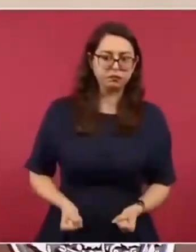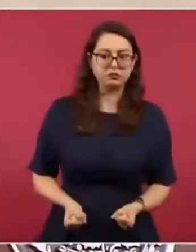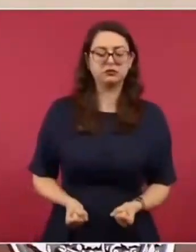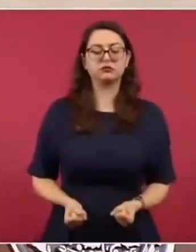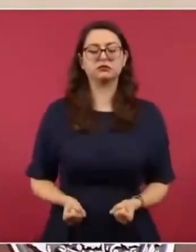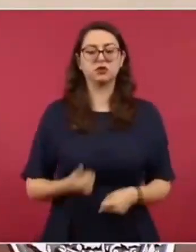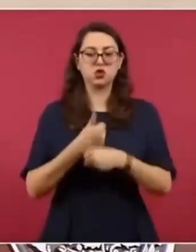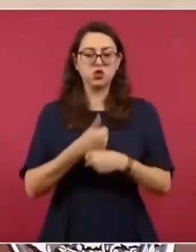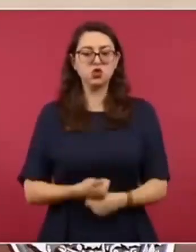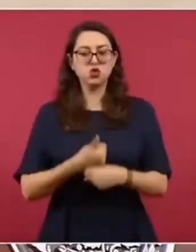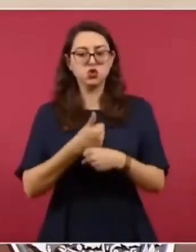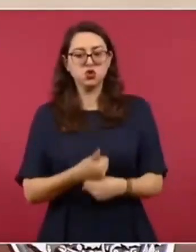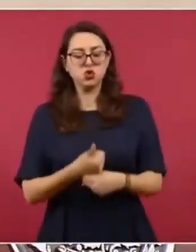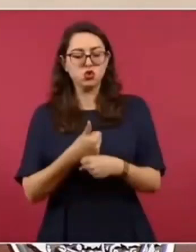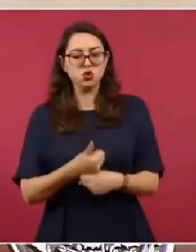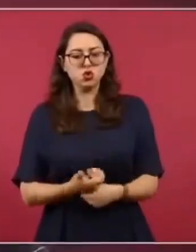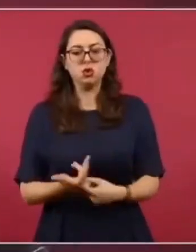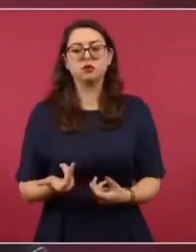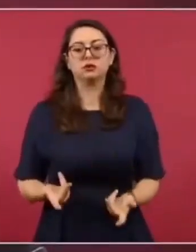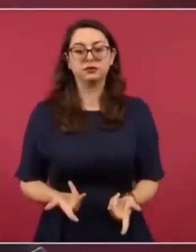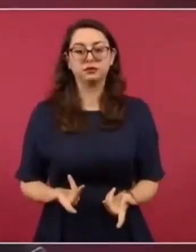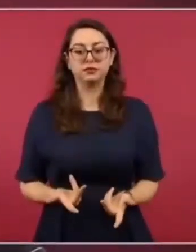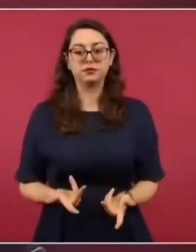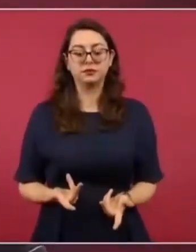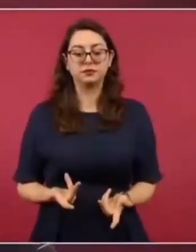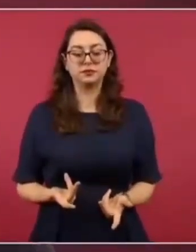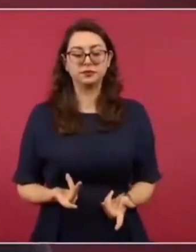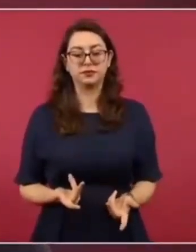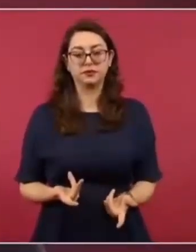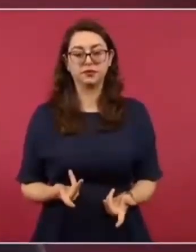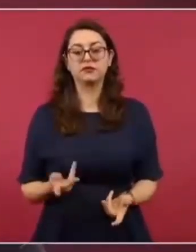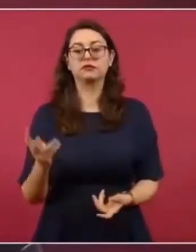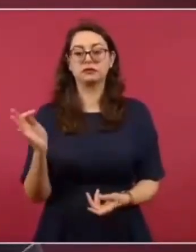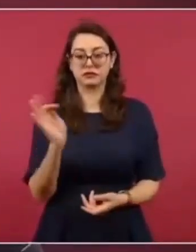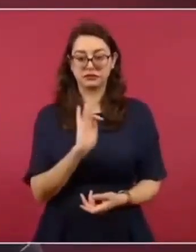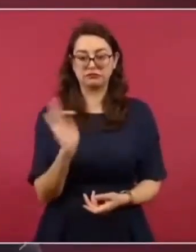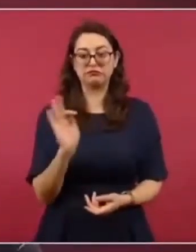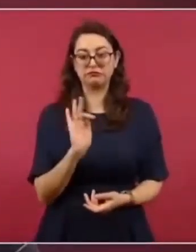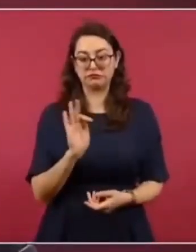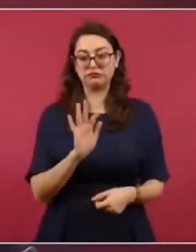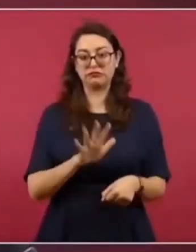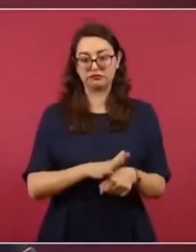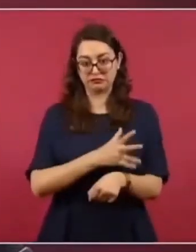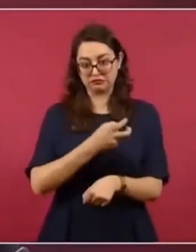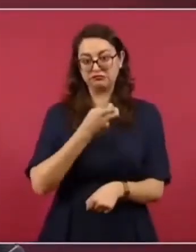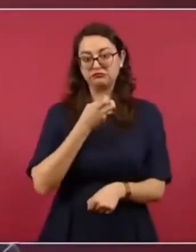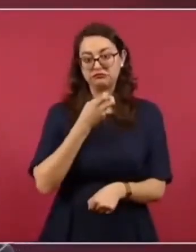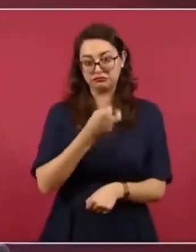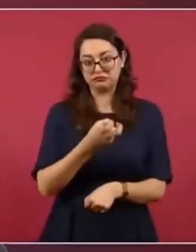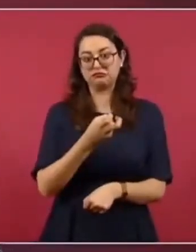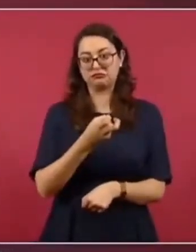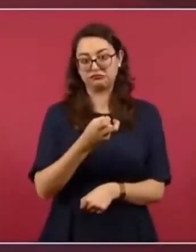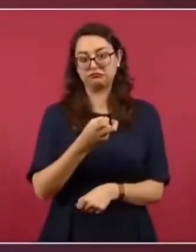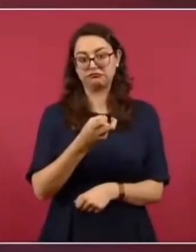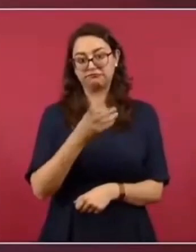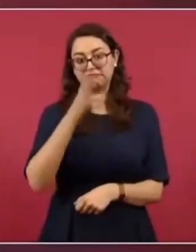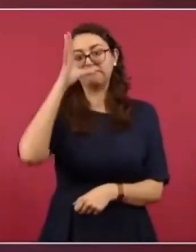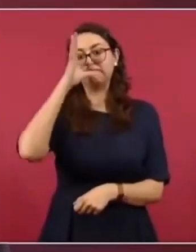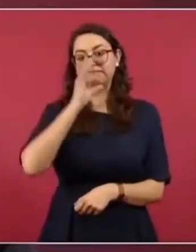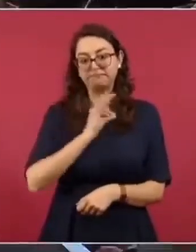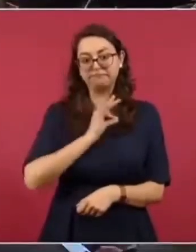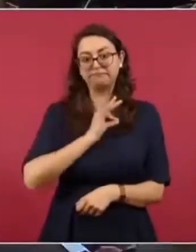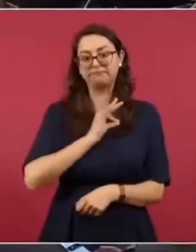desdicha, insatisfacción y que eso sea uno de los motivos por los que